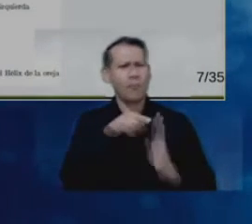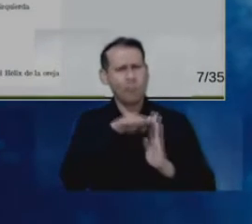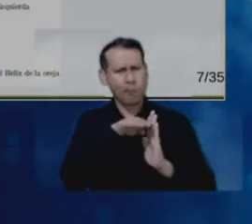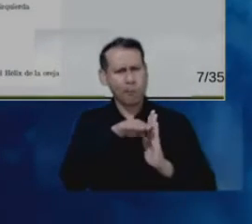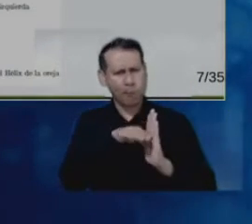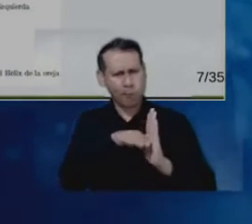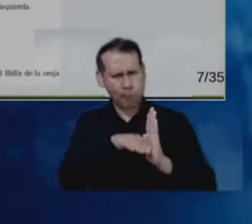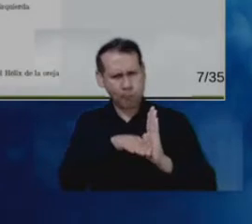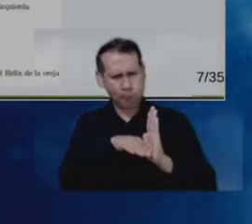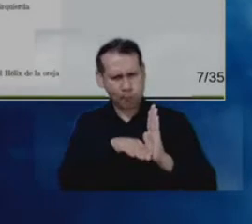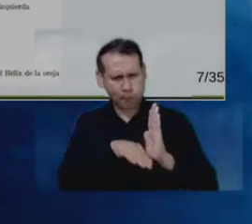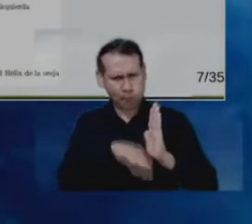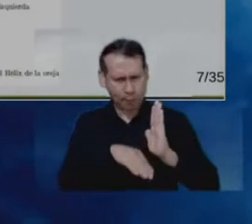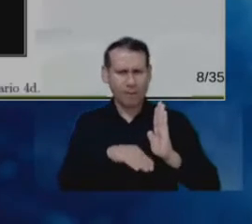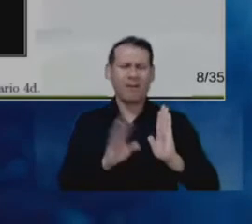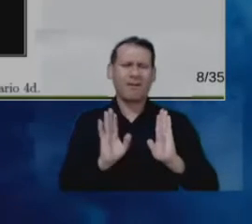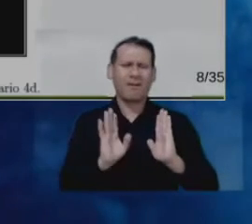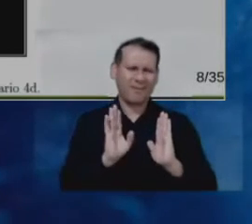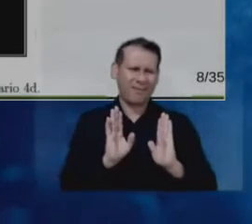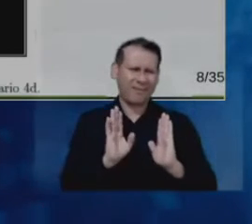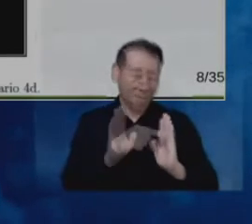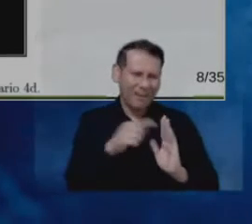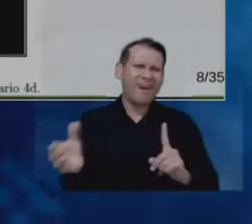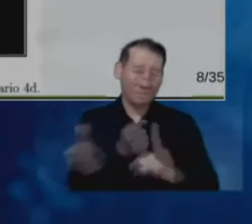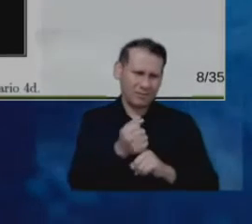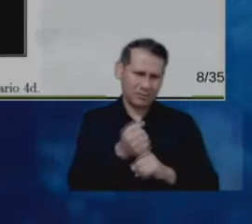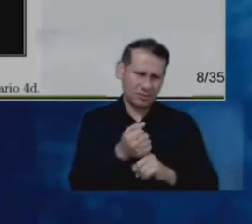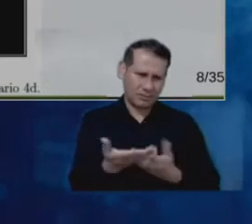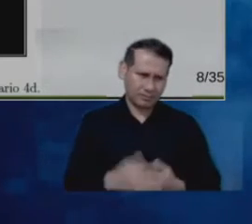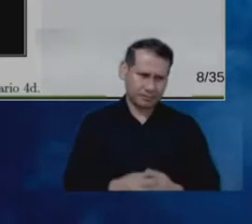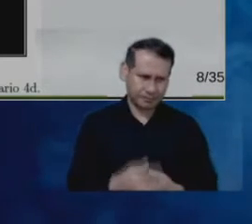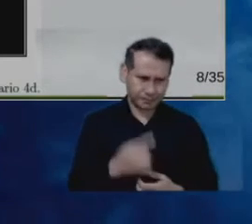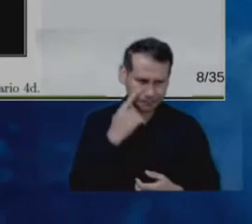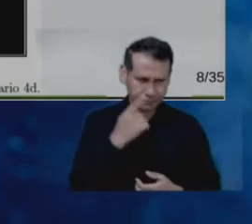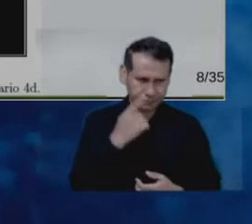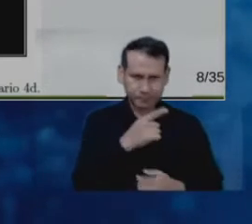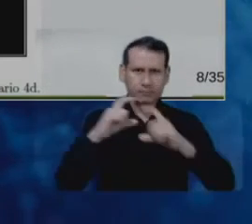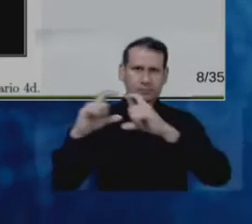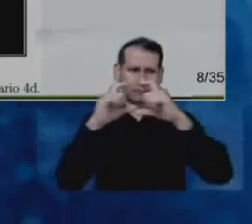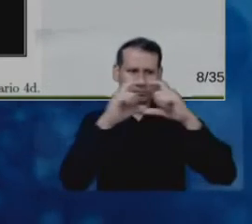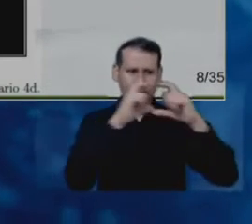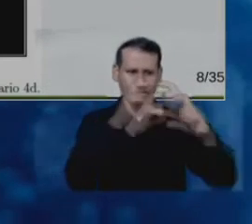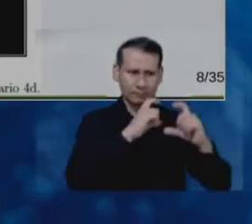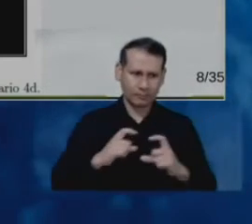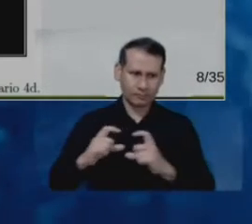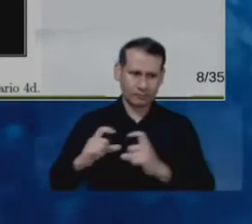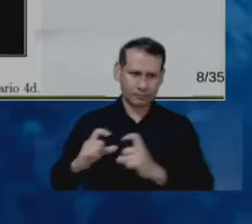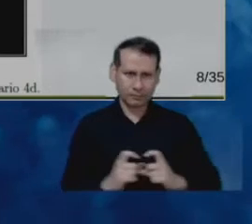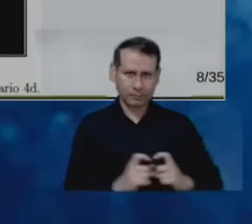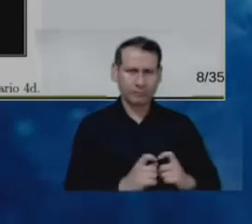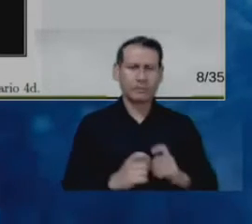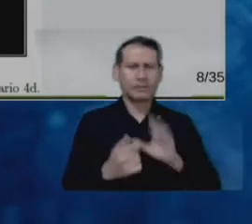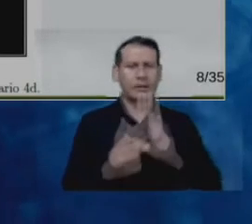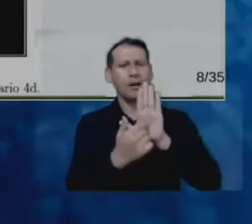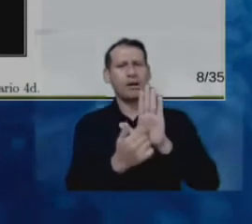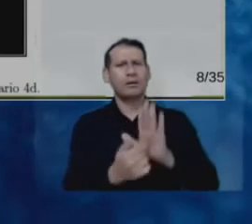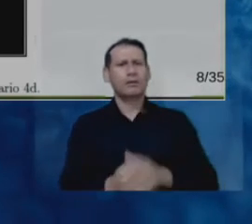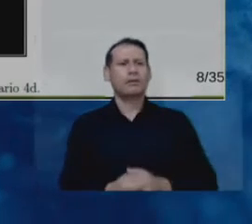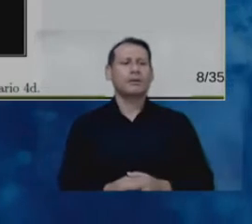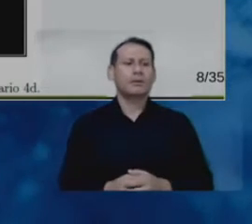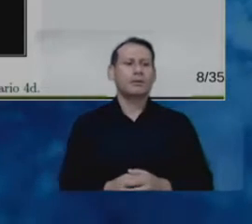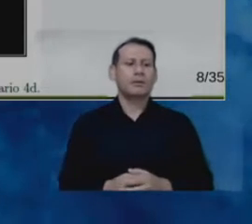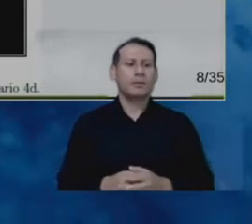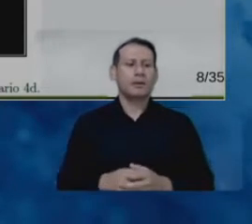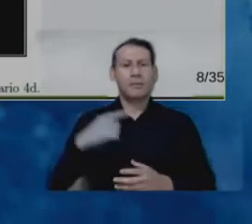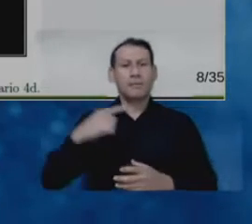Voy a saltar entonces a los resultados. Aquí tenemos inicialmente algunos cortes que están centrados alrededor del punto